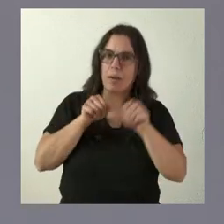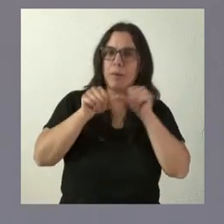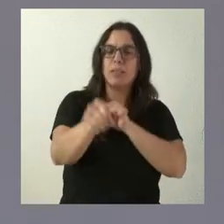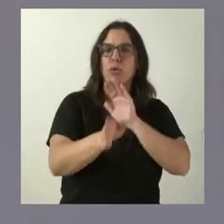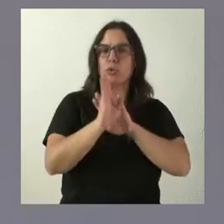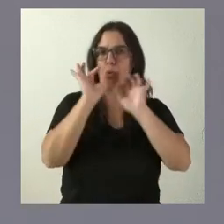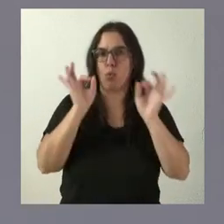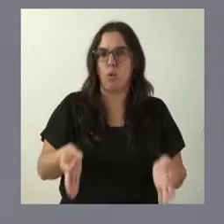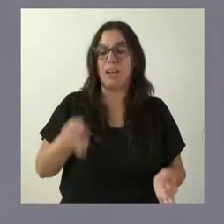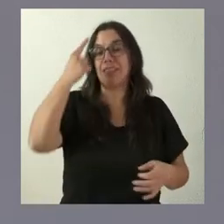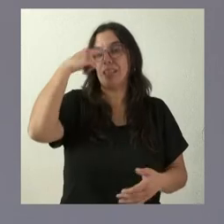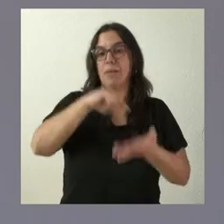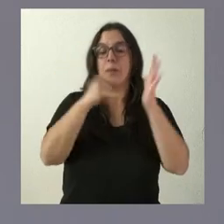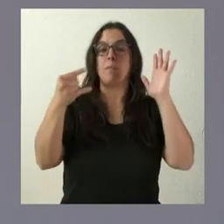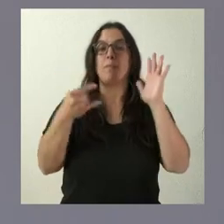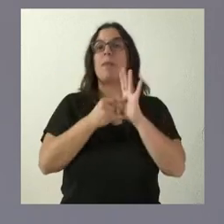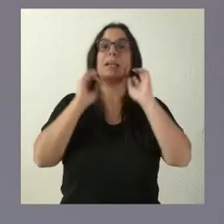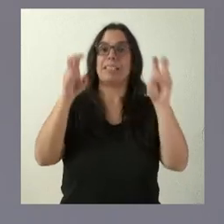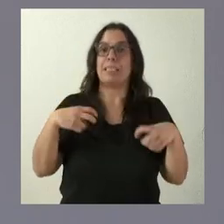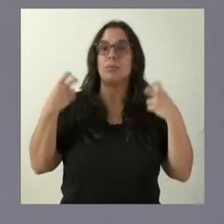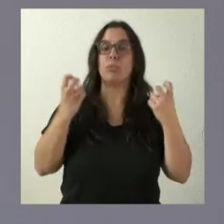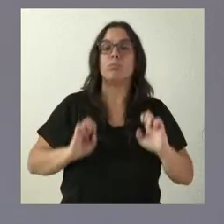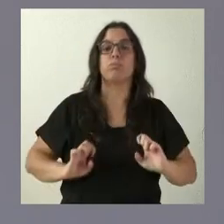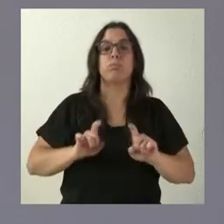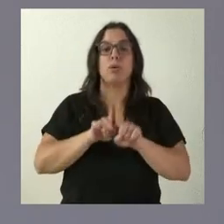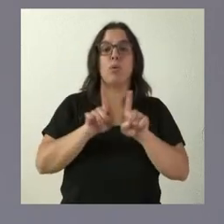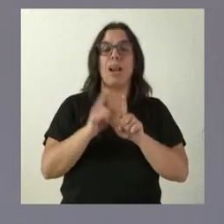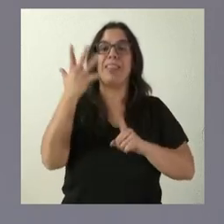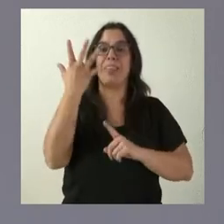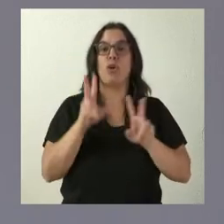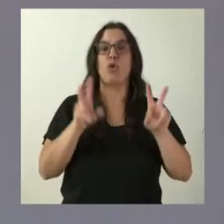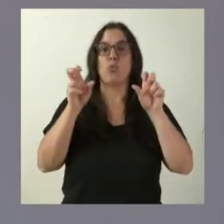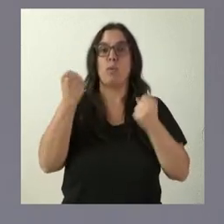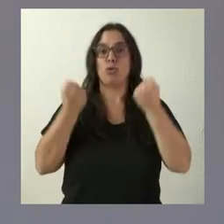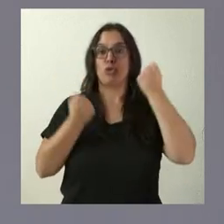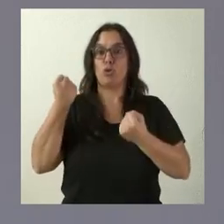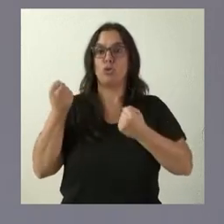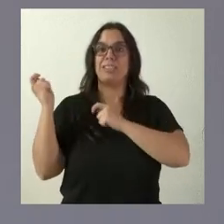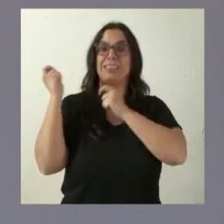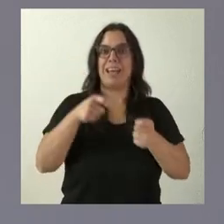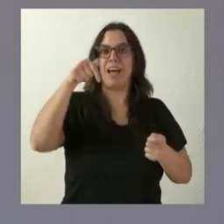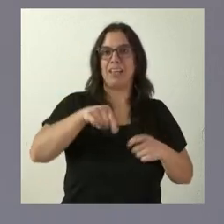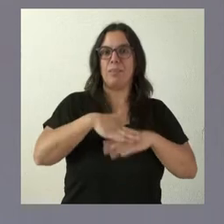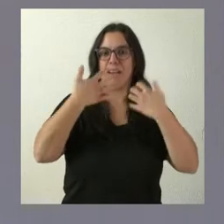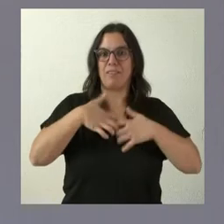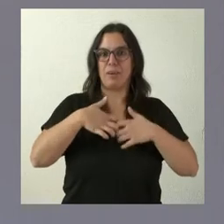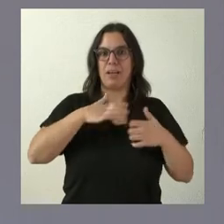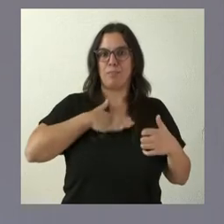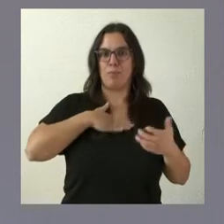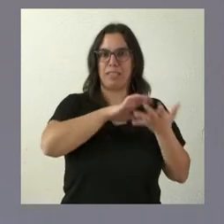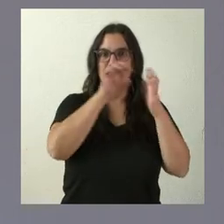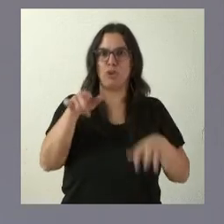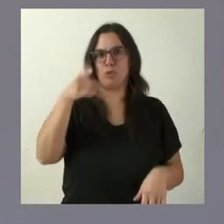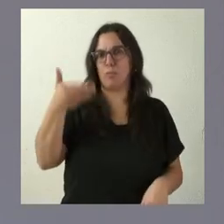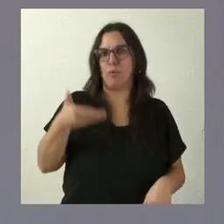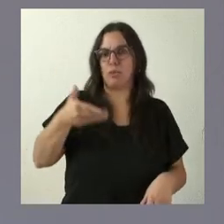Saben ustedes que dentro del plan Renault-Lusion se anunciaron cinco nuevos vehículos para nuestra comunidad autónoma. Este es un aspecto ciertamente relevante. Se está